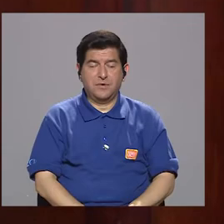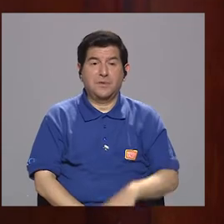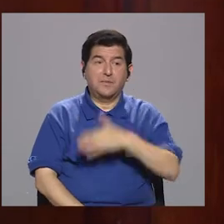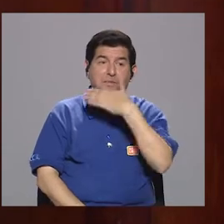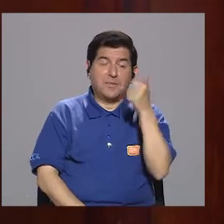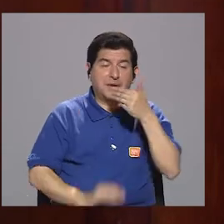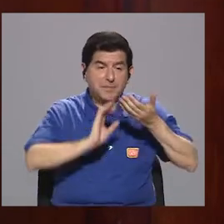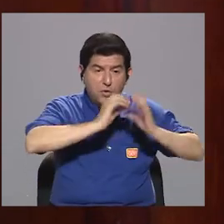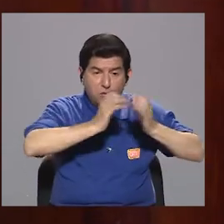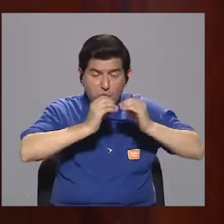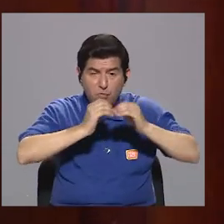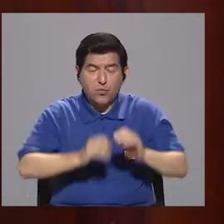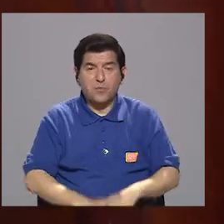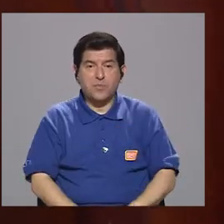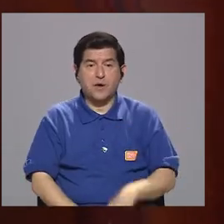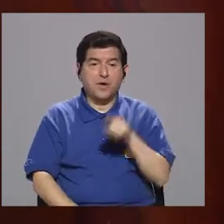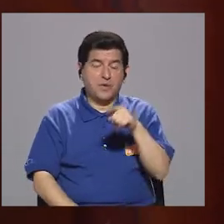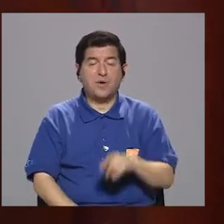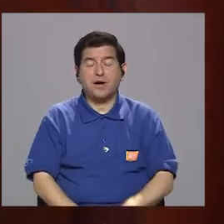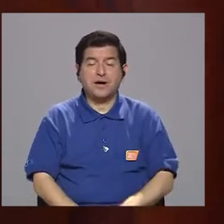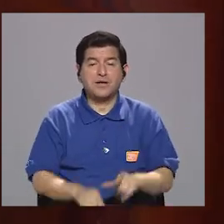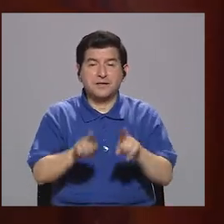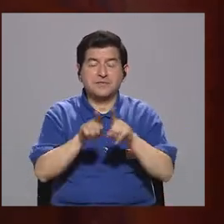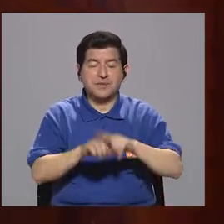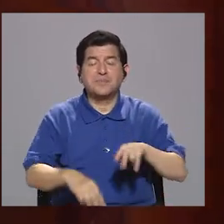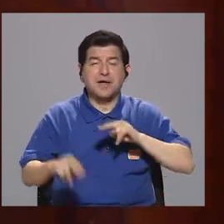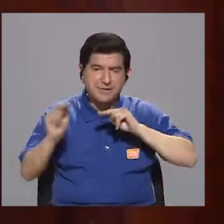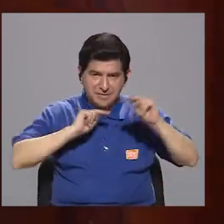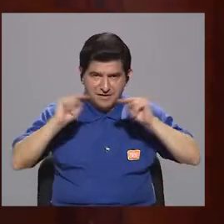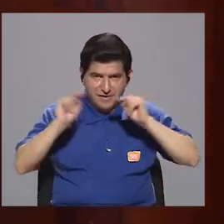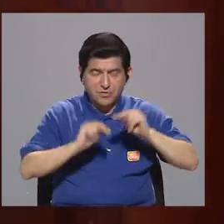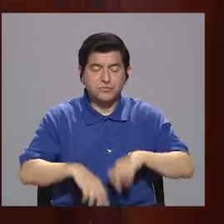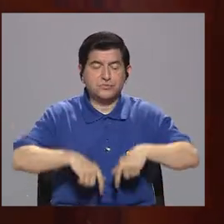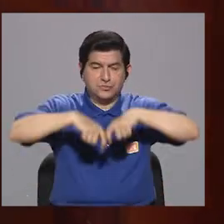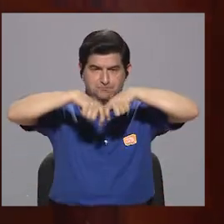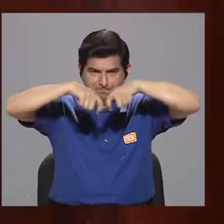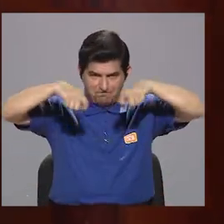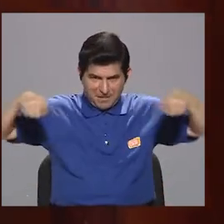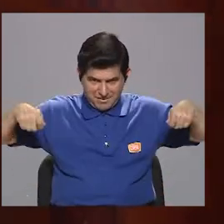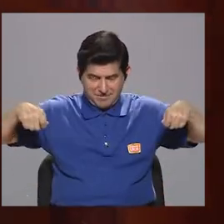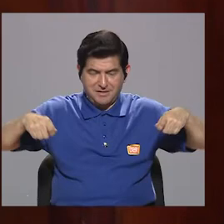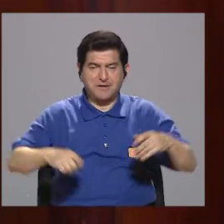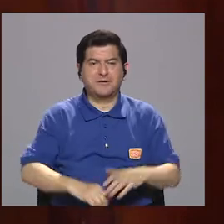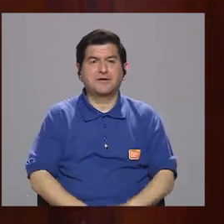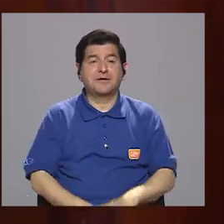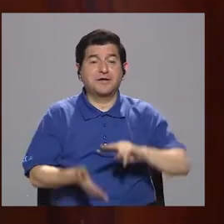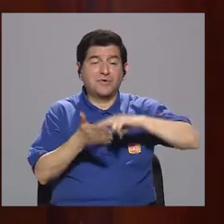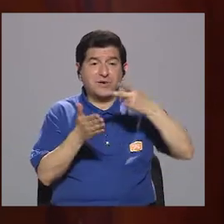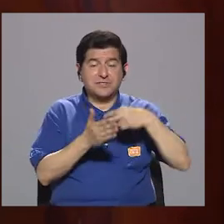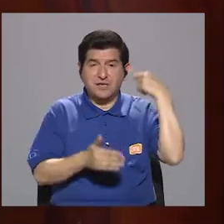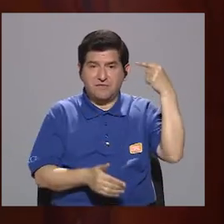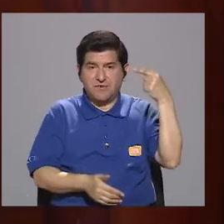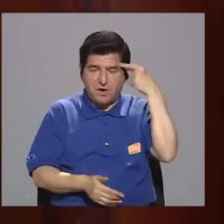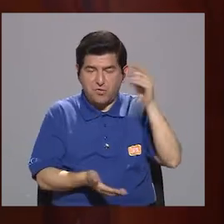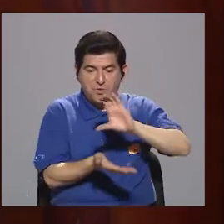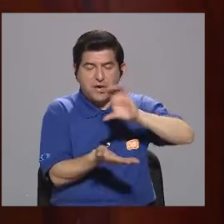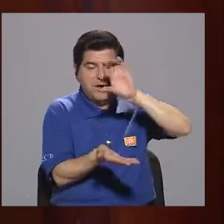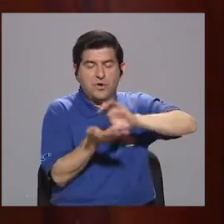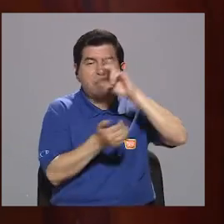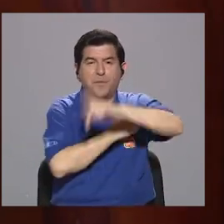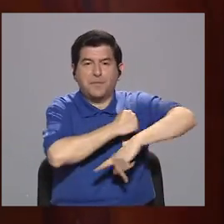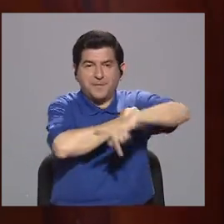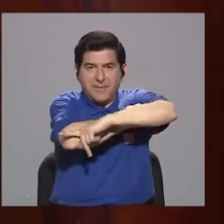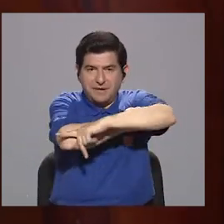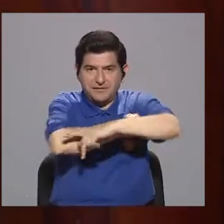mejorar los indicadores de Doing Business porque en Doing Business se mide mucho lo que es el gobierno de la capital de un